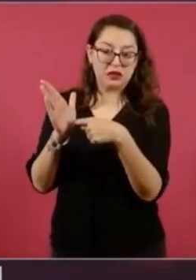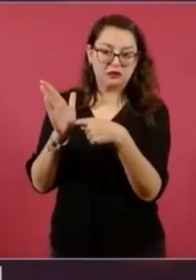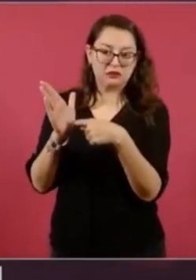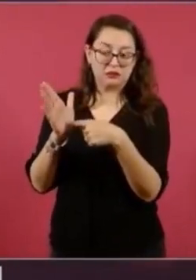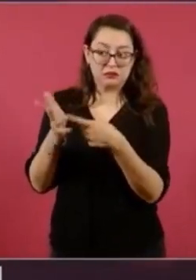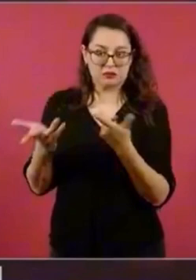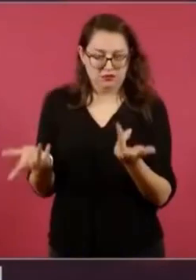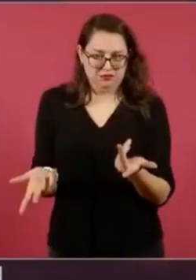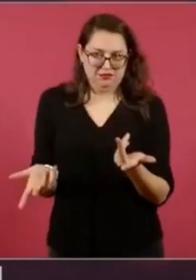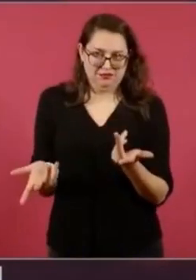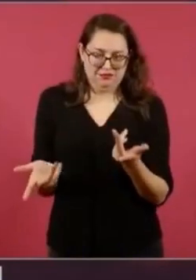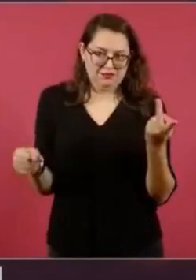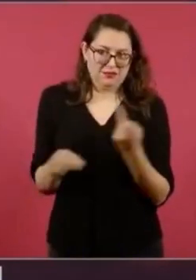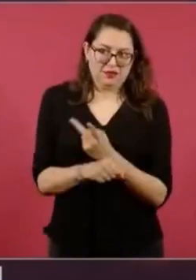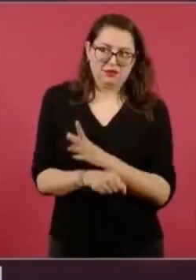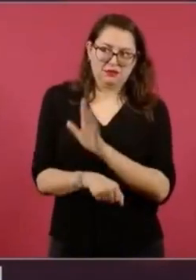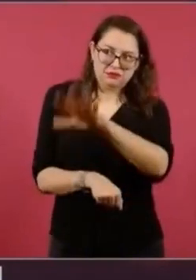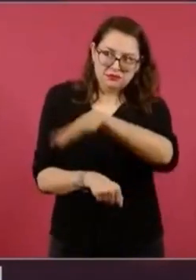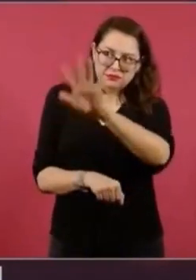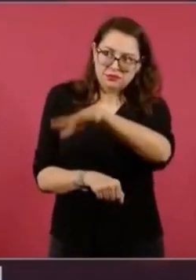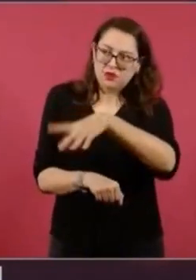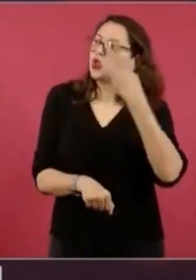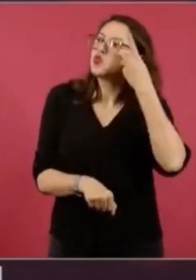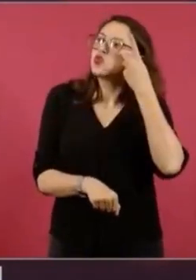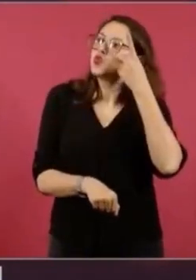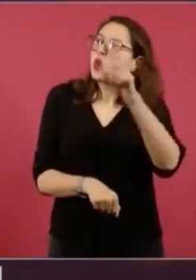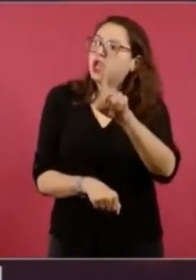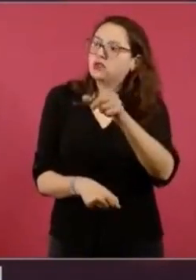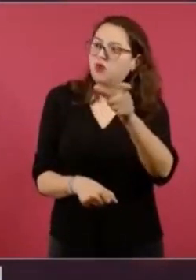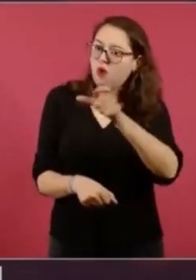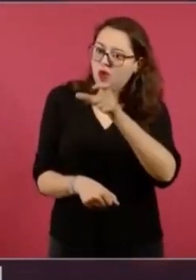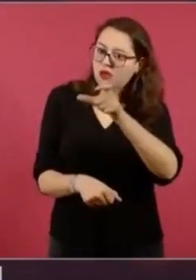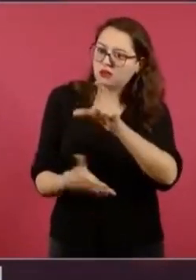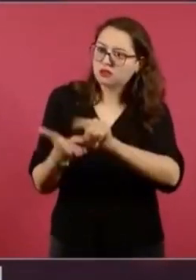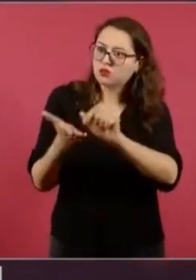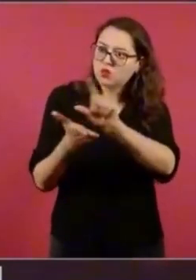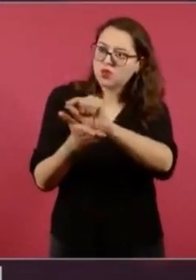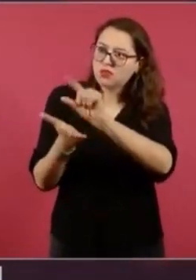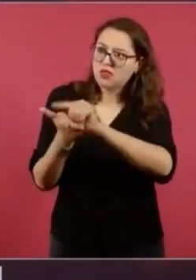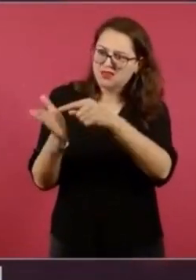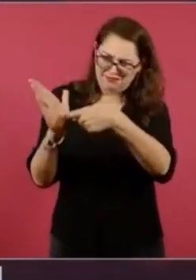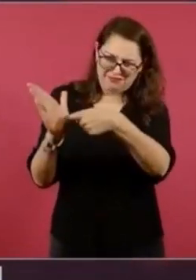lo difunden